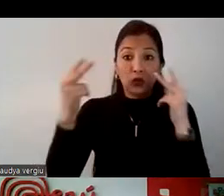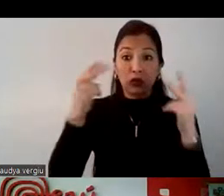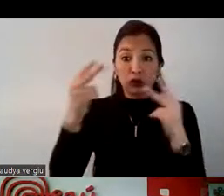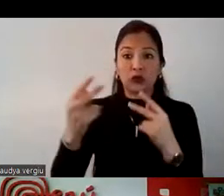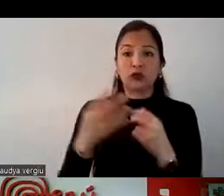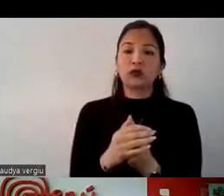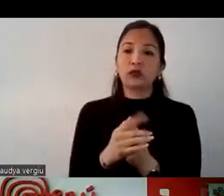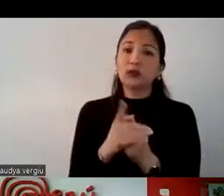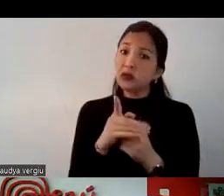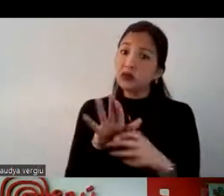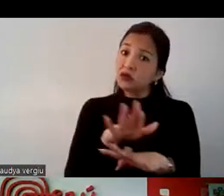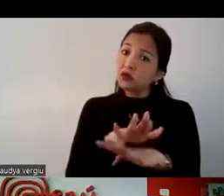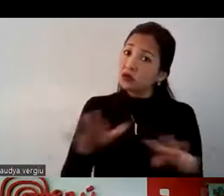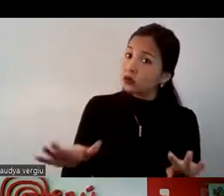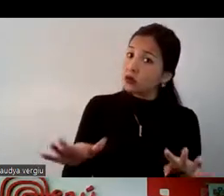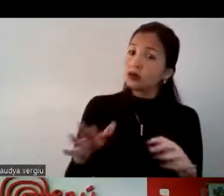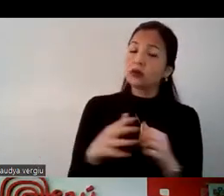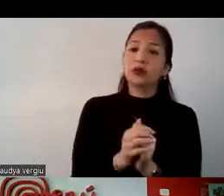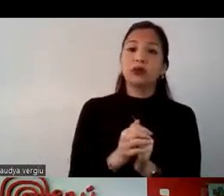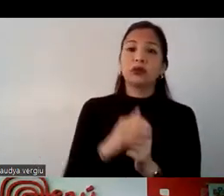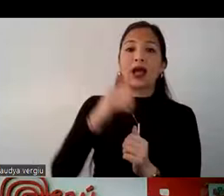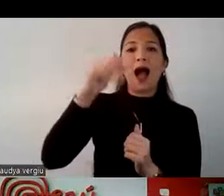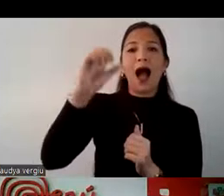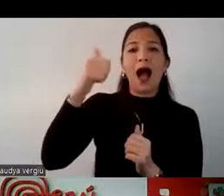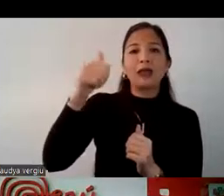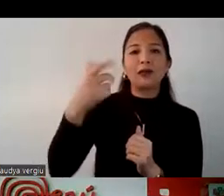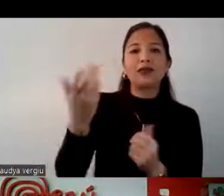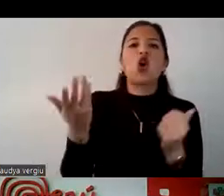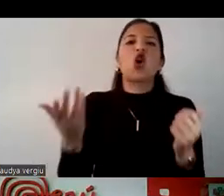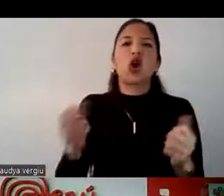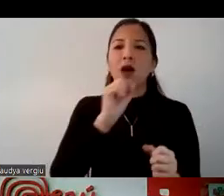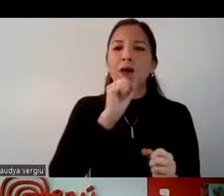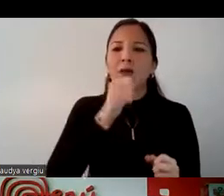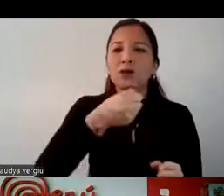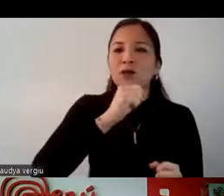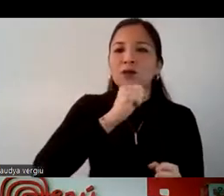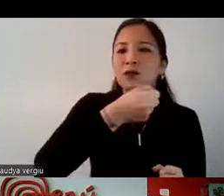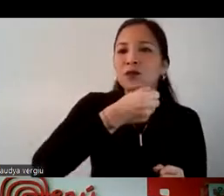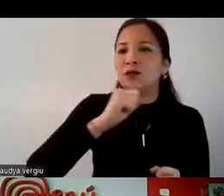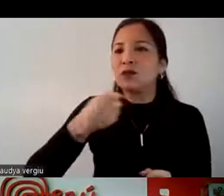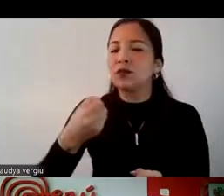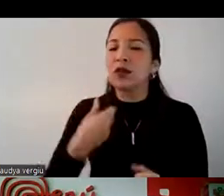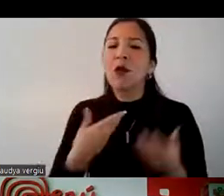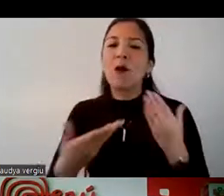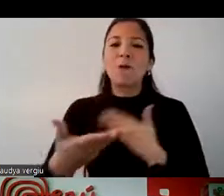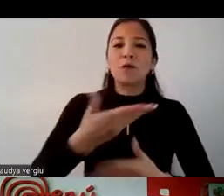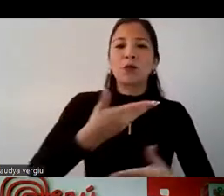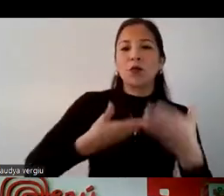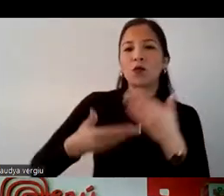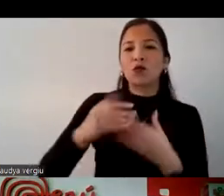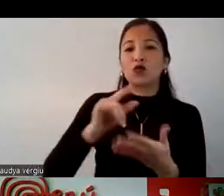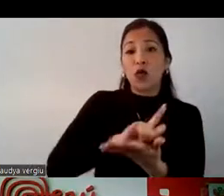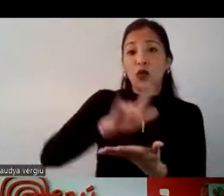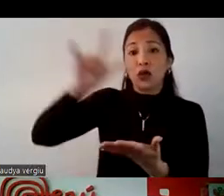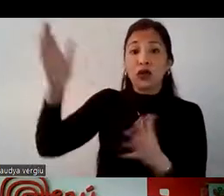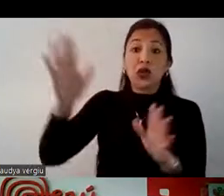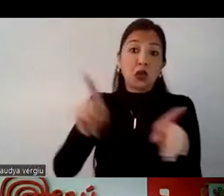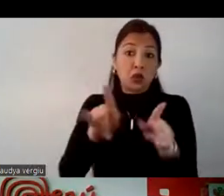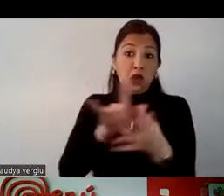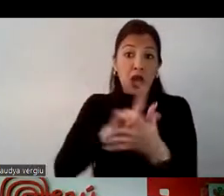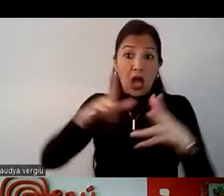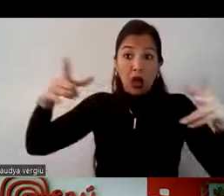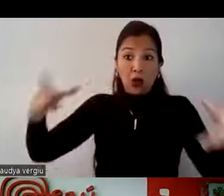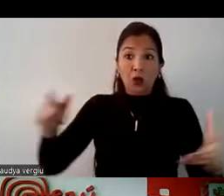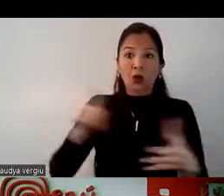Y finalmente, las actividades con medios de prensa e influenciadores para la promoción de destino, tanto de aeropuerto como de